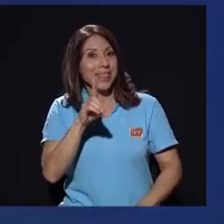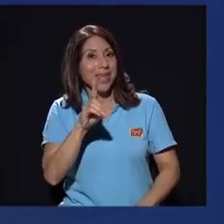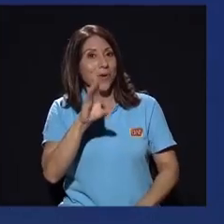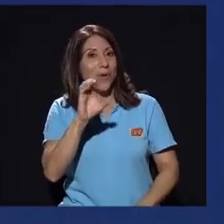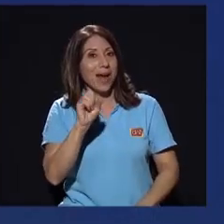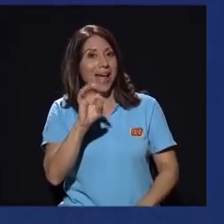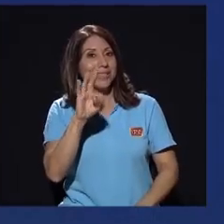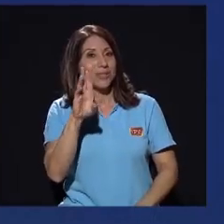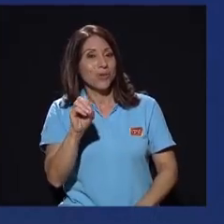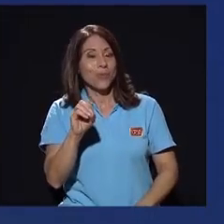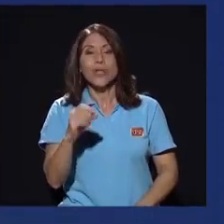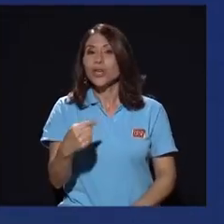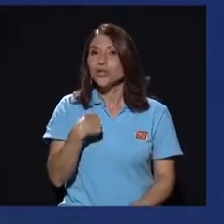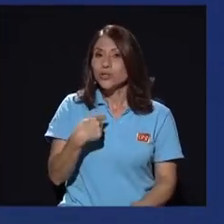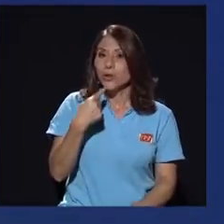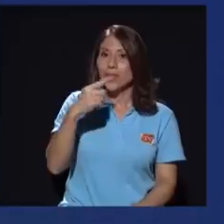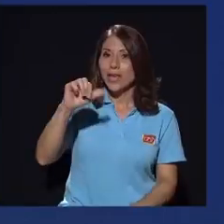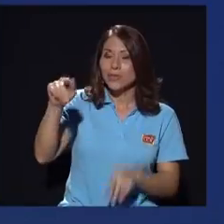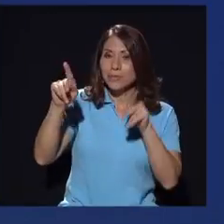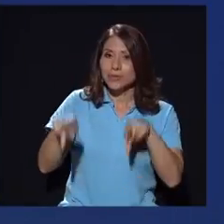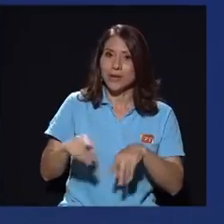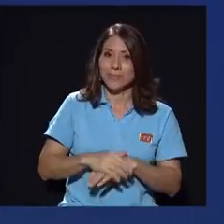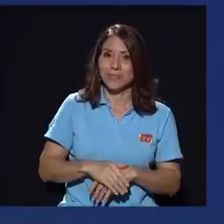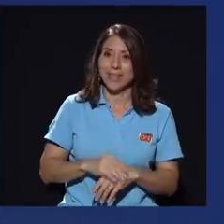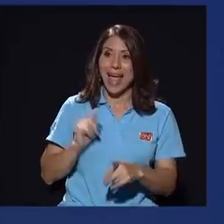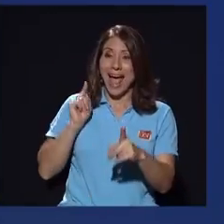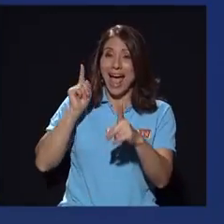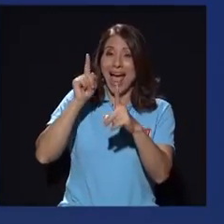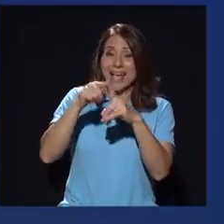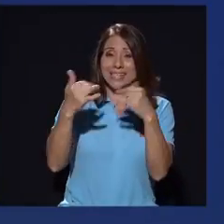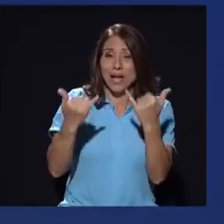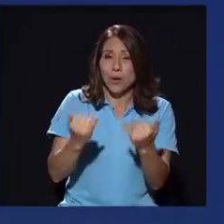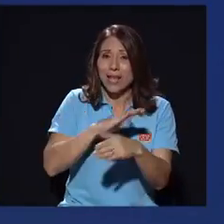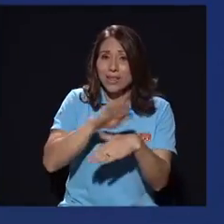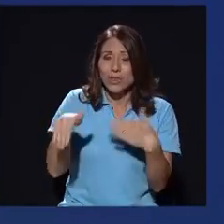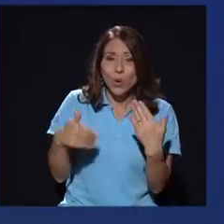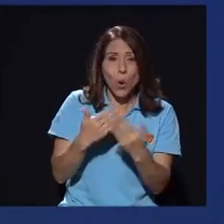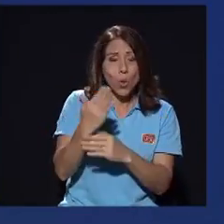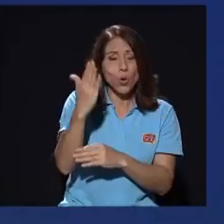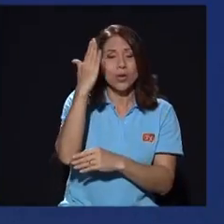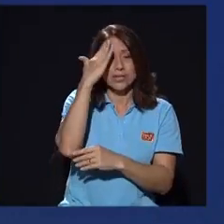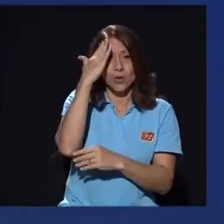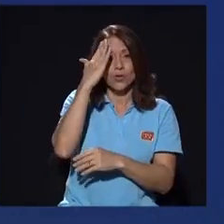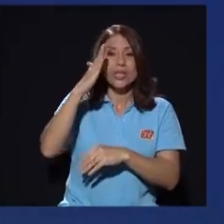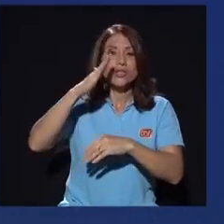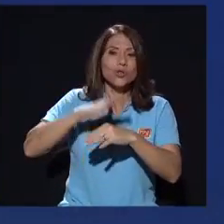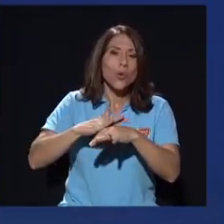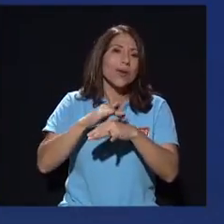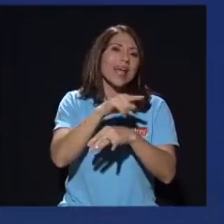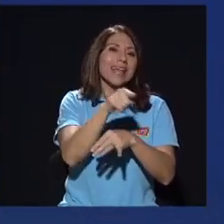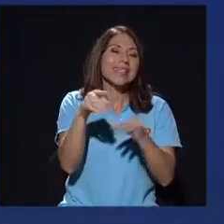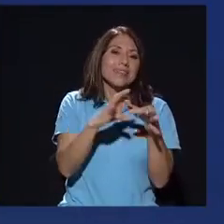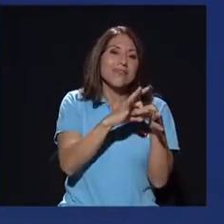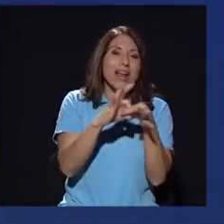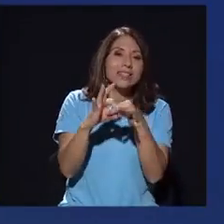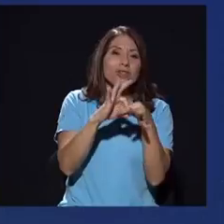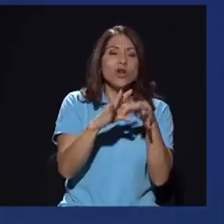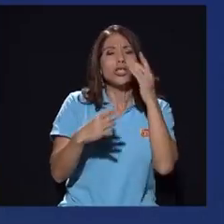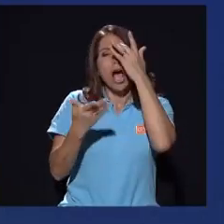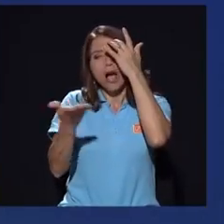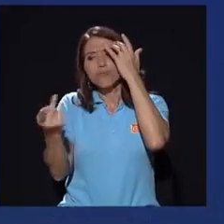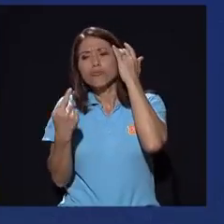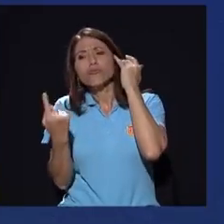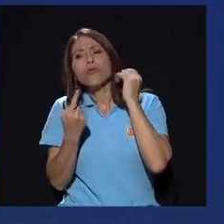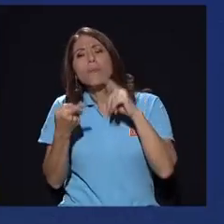para mí yo se lo decía a alguien todo lo que hasta ahora se conoce de esas relaciones de que somos amigos de que el fiscal